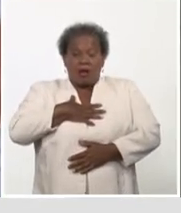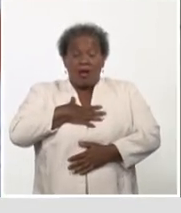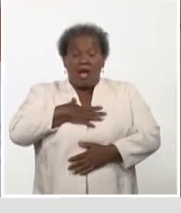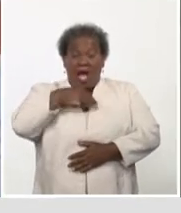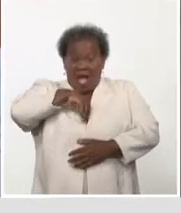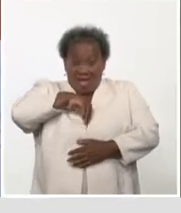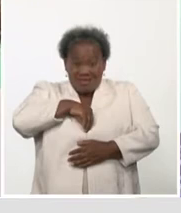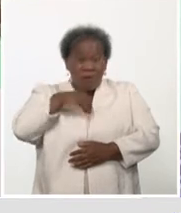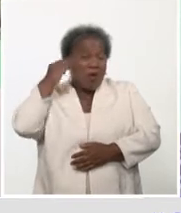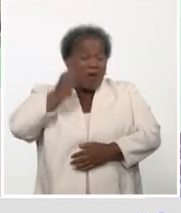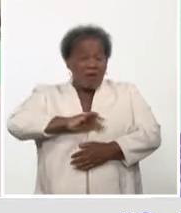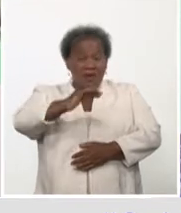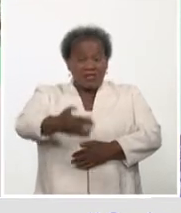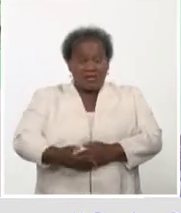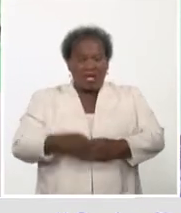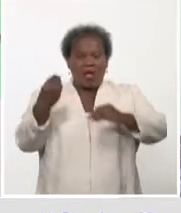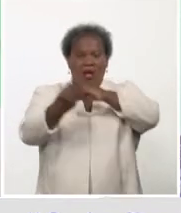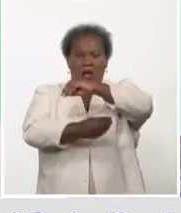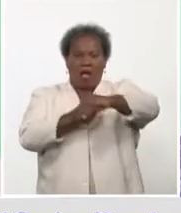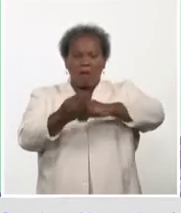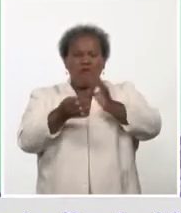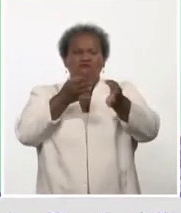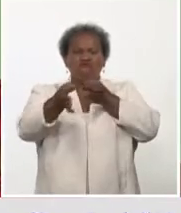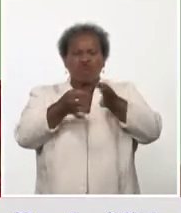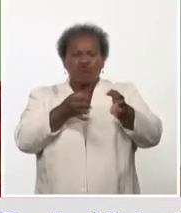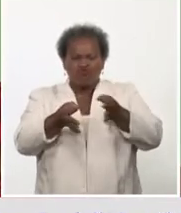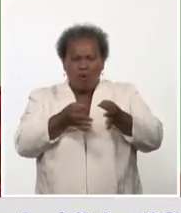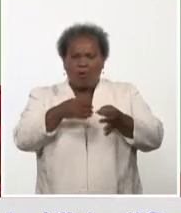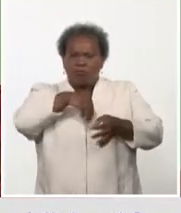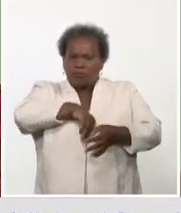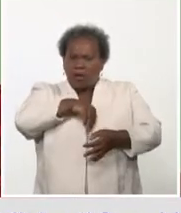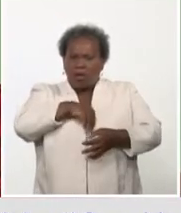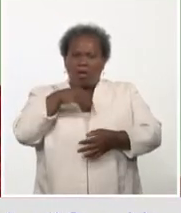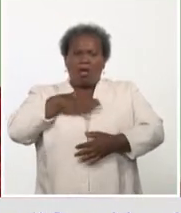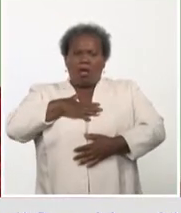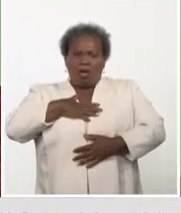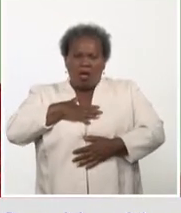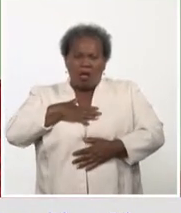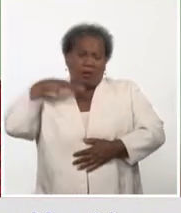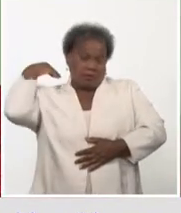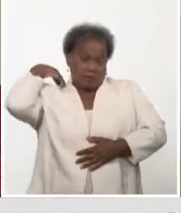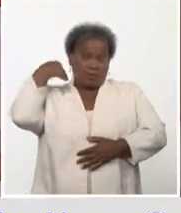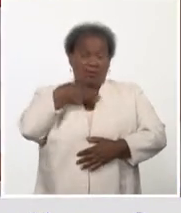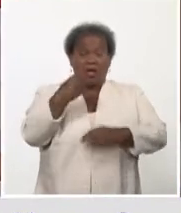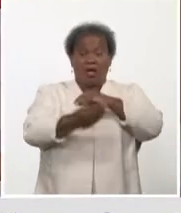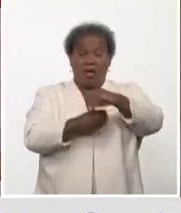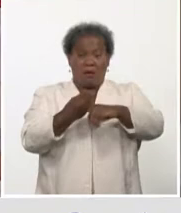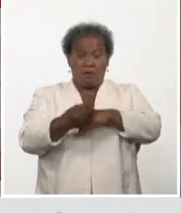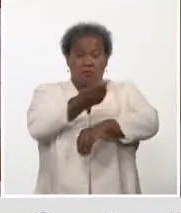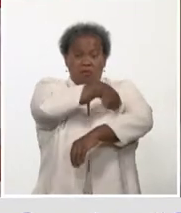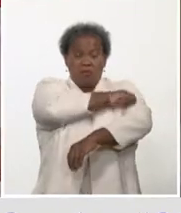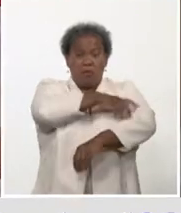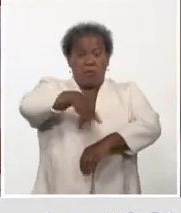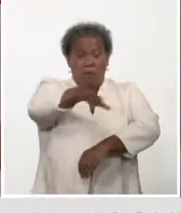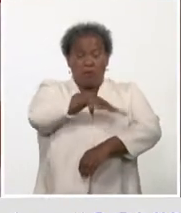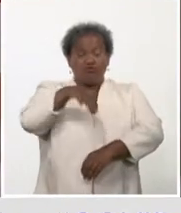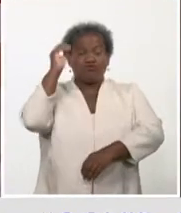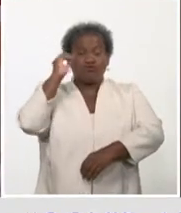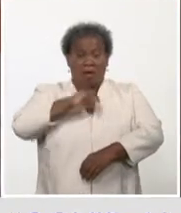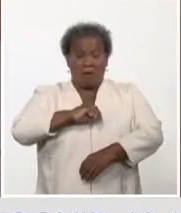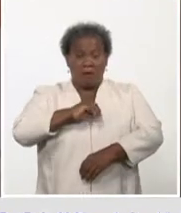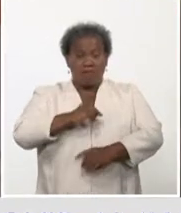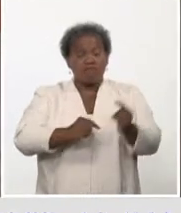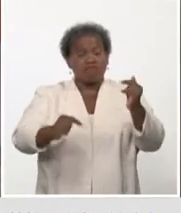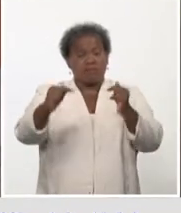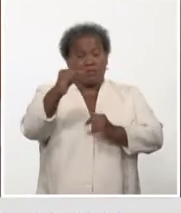en la función del aparato respiratorio. Y nuestra población conoce que una de las principales complicaciones